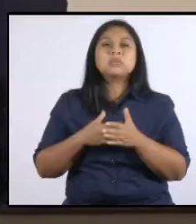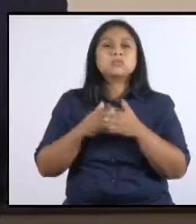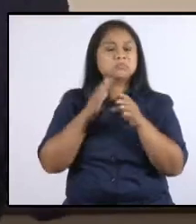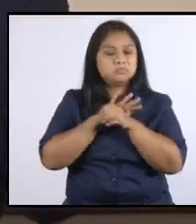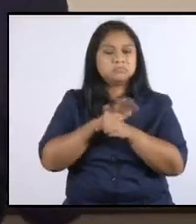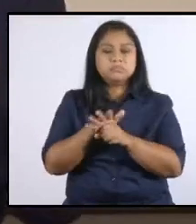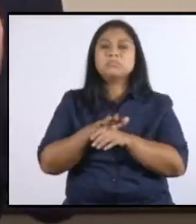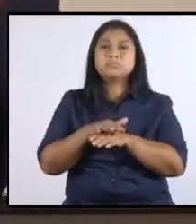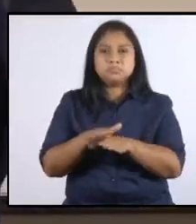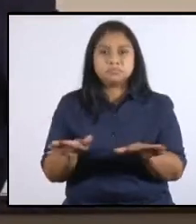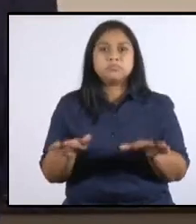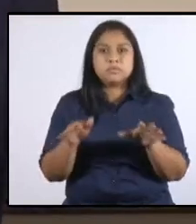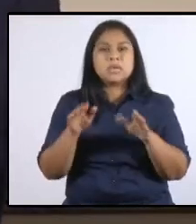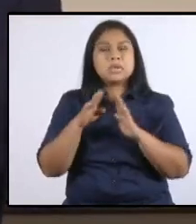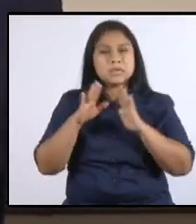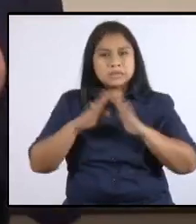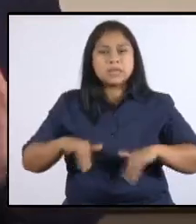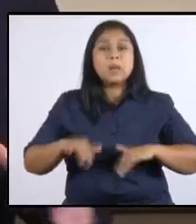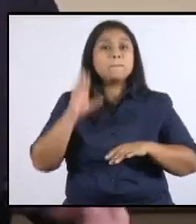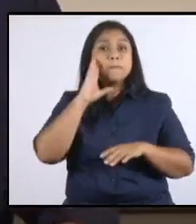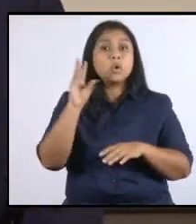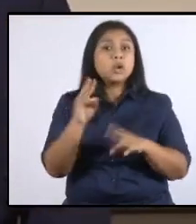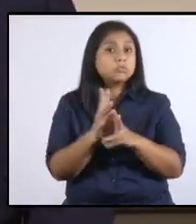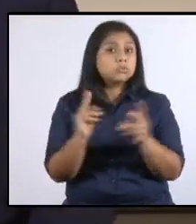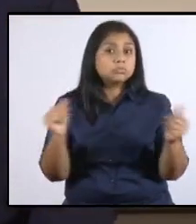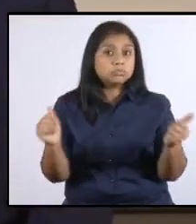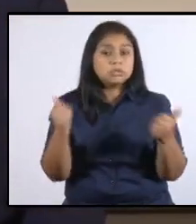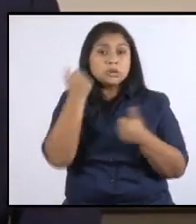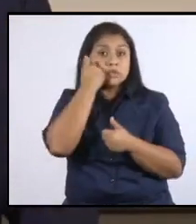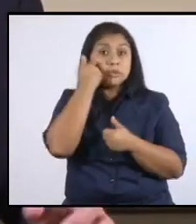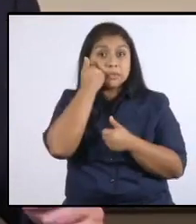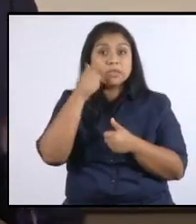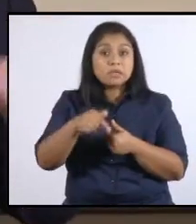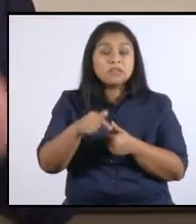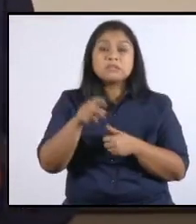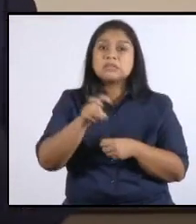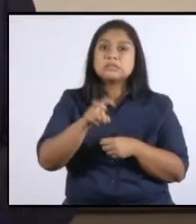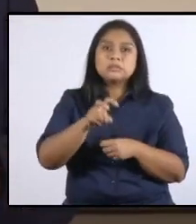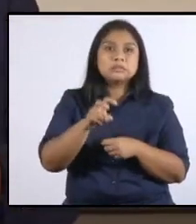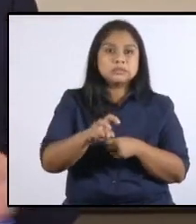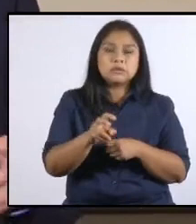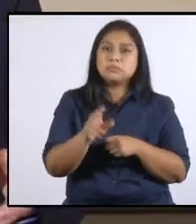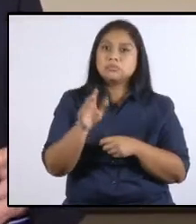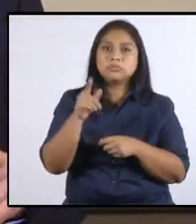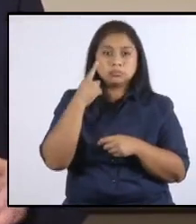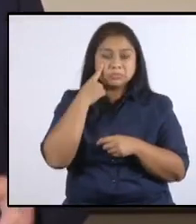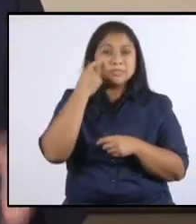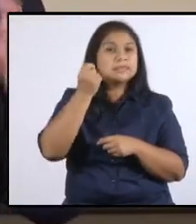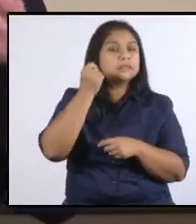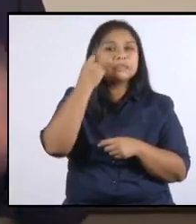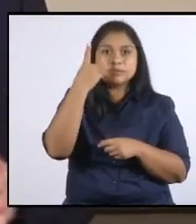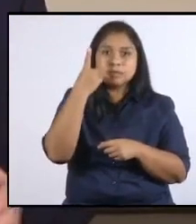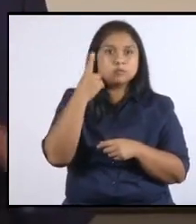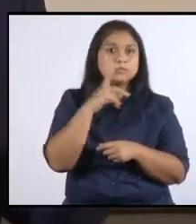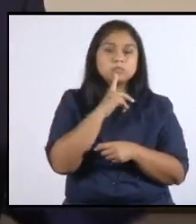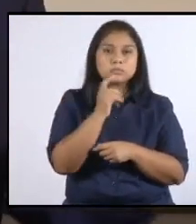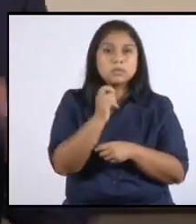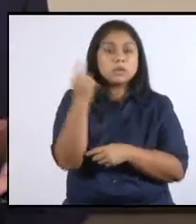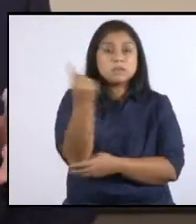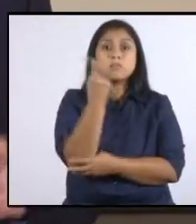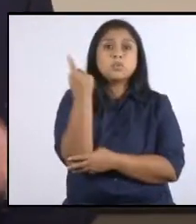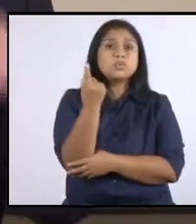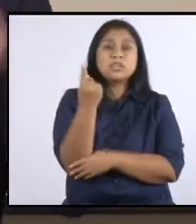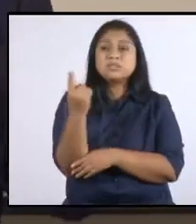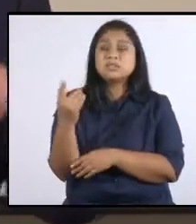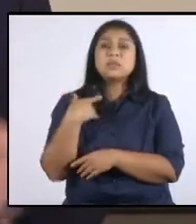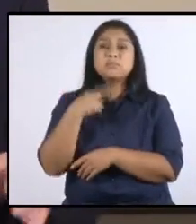porque recordémonos que la derrota de esta enfermedad requiere que forzosamente comprendamos la importancia de evitar el